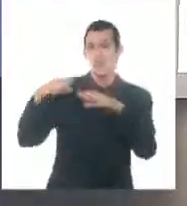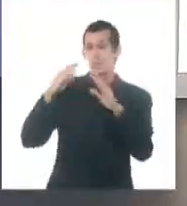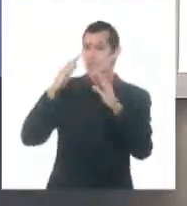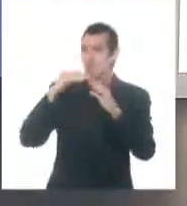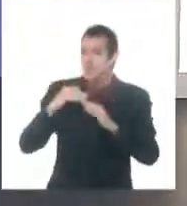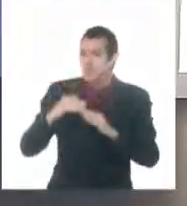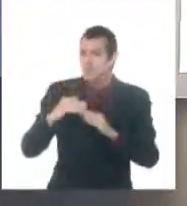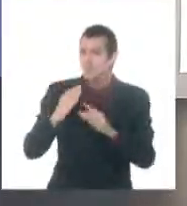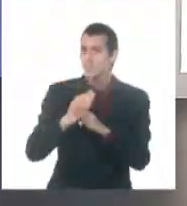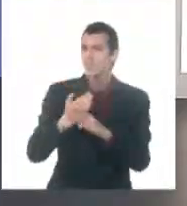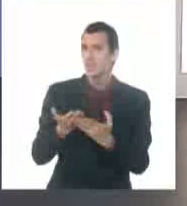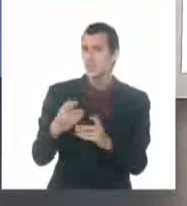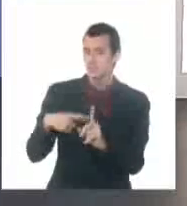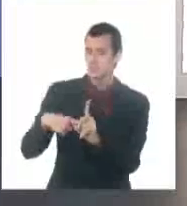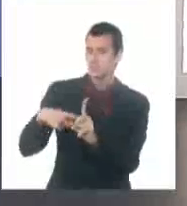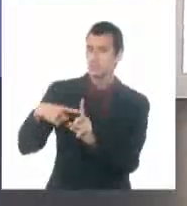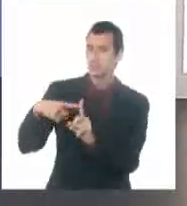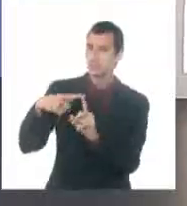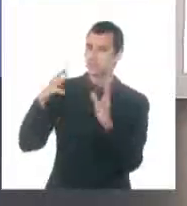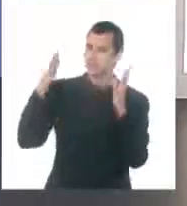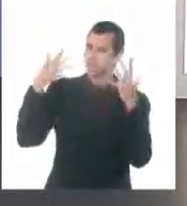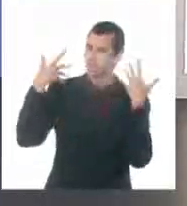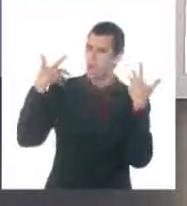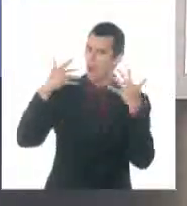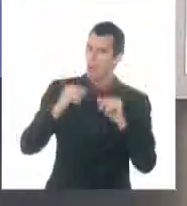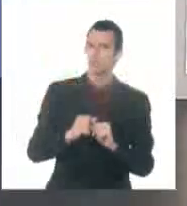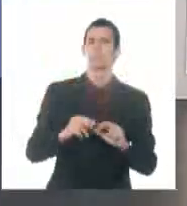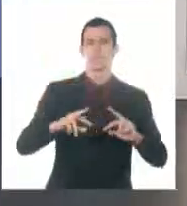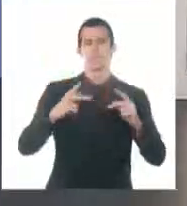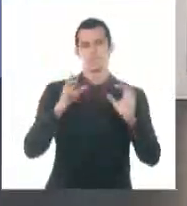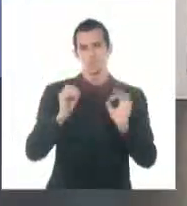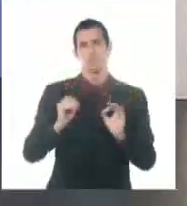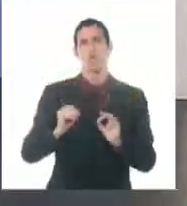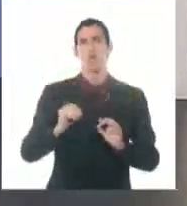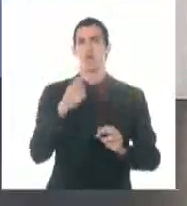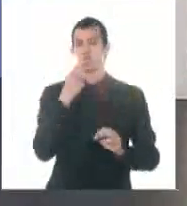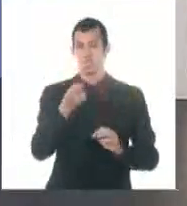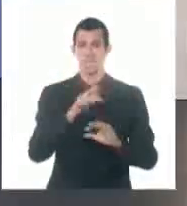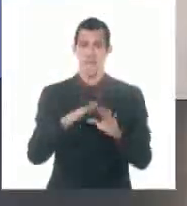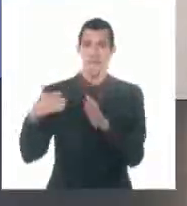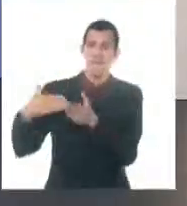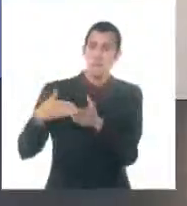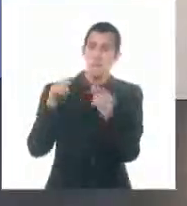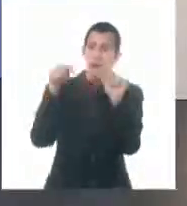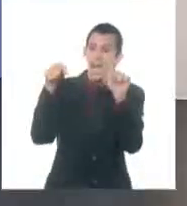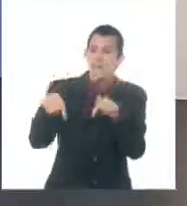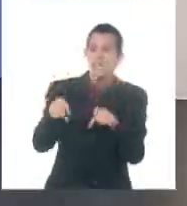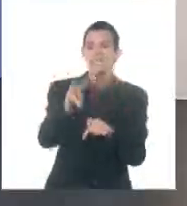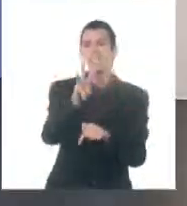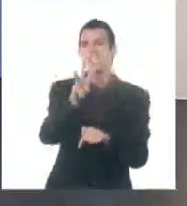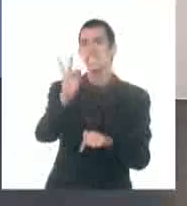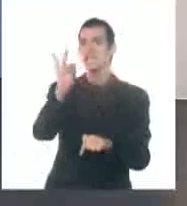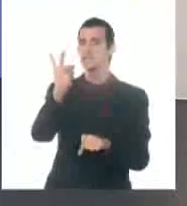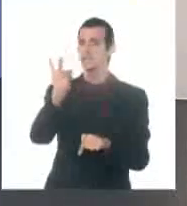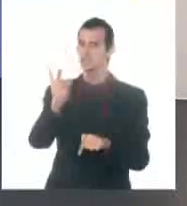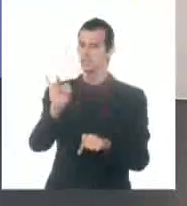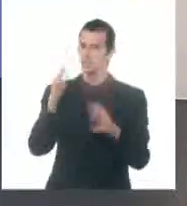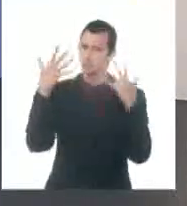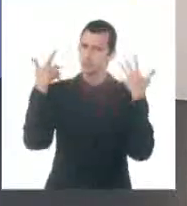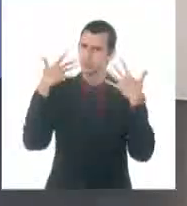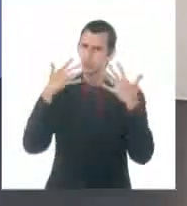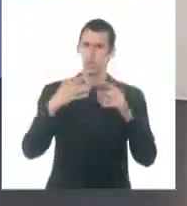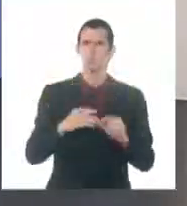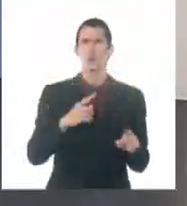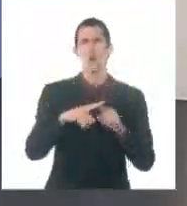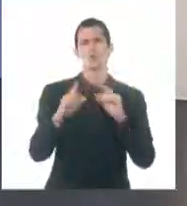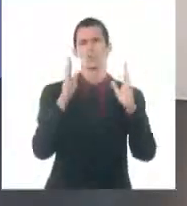elevado, 37.5 grados en la provincia de Granma. En el caso del occidente, pues, actividad de chubascos y de tormentas eléctricas, también en zonas de la región